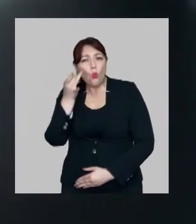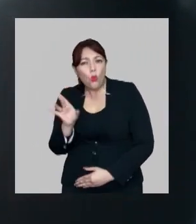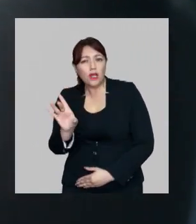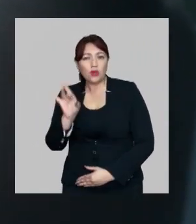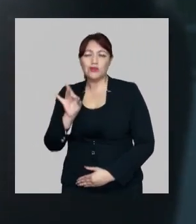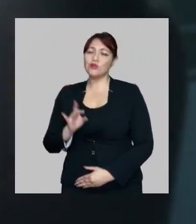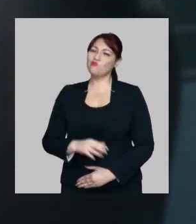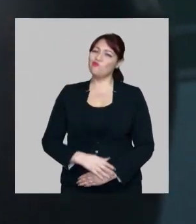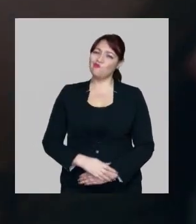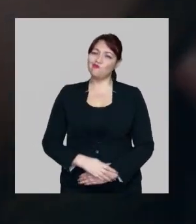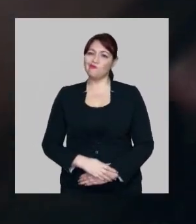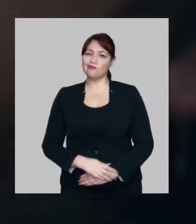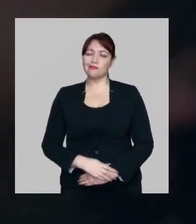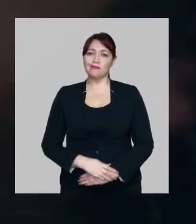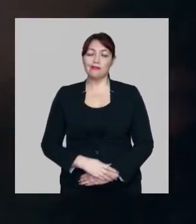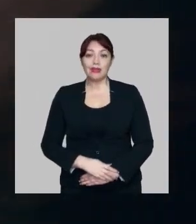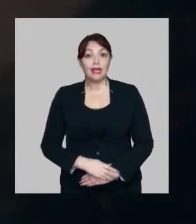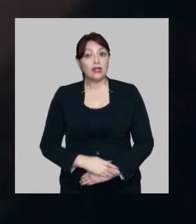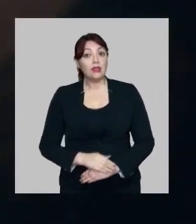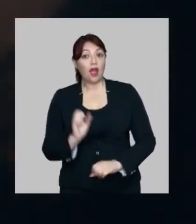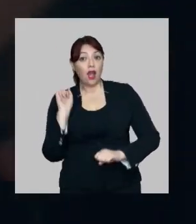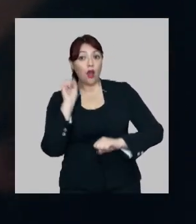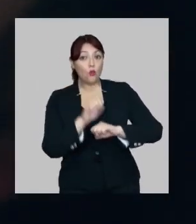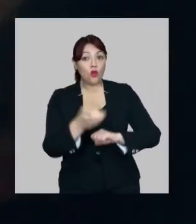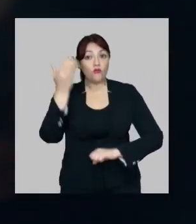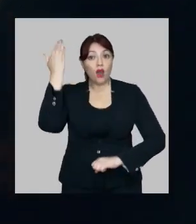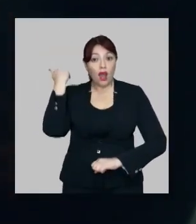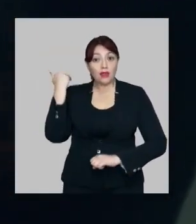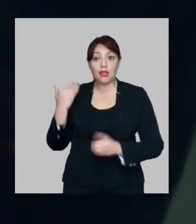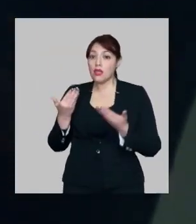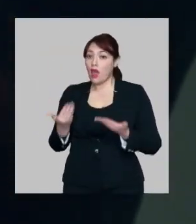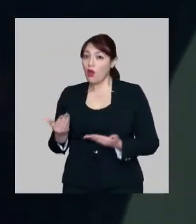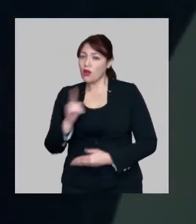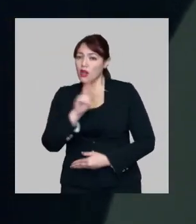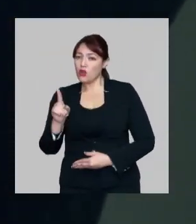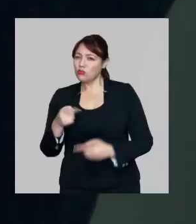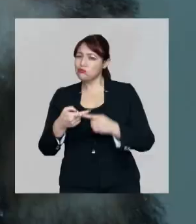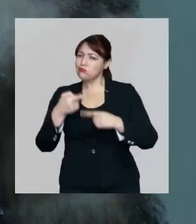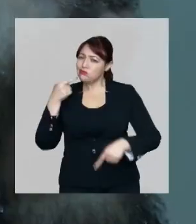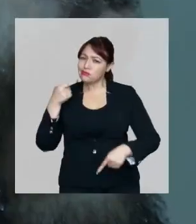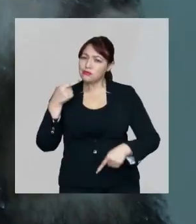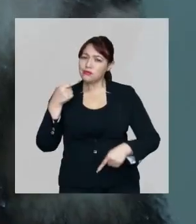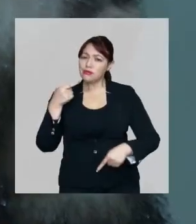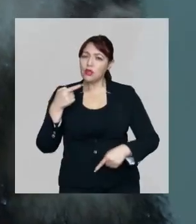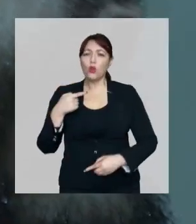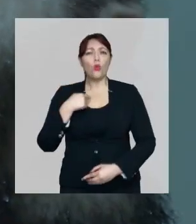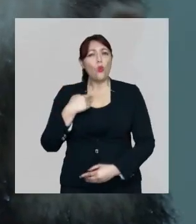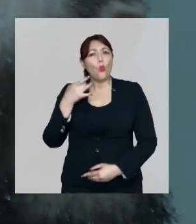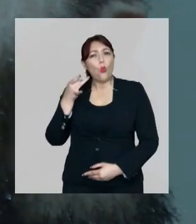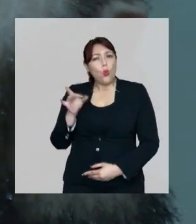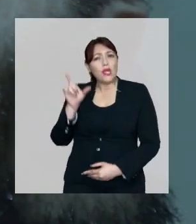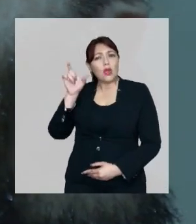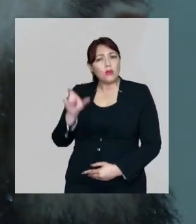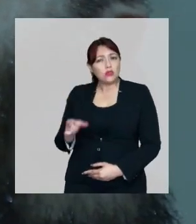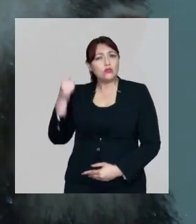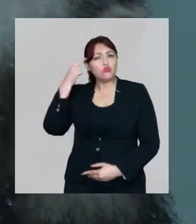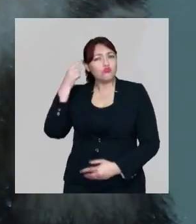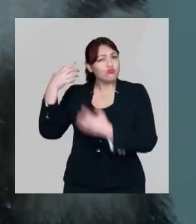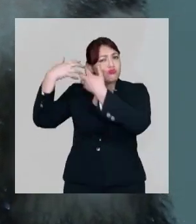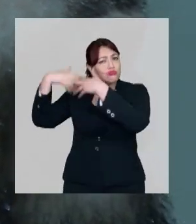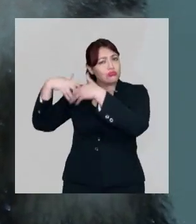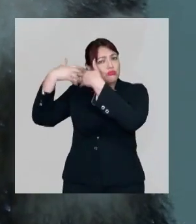mi única opción. Si voté apruebo y ahora no apruebo, ¿estoy siendo inconsecuente? ¿Seré el único que se está armando este caldo de cabeza?